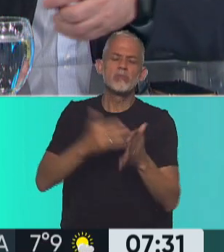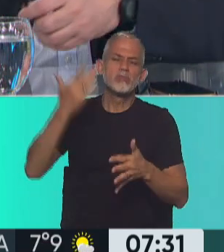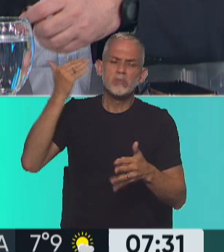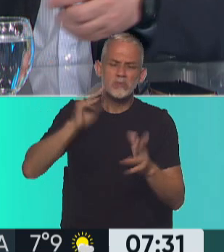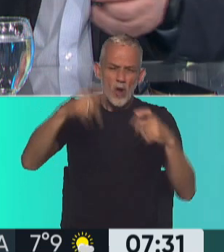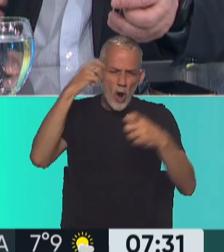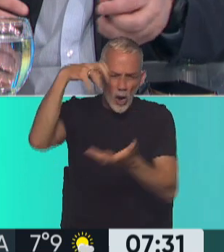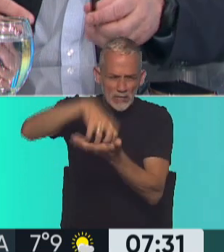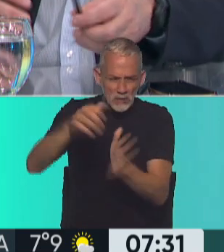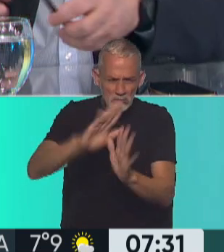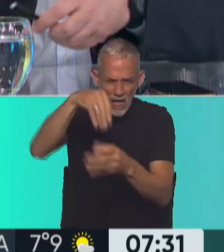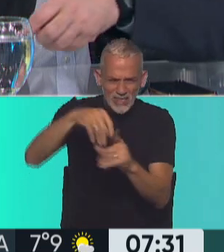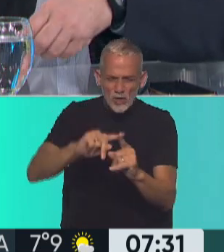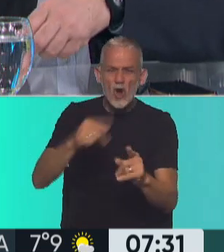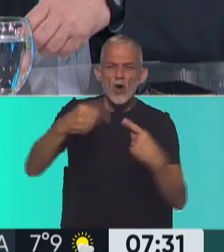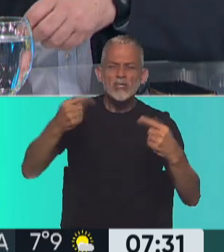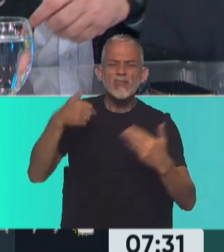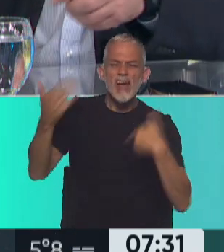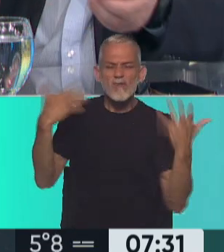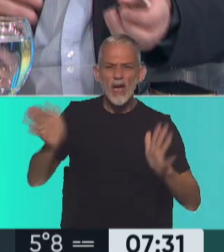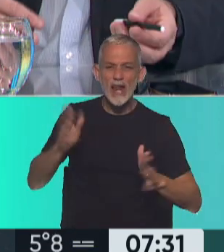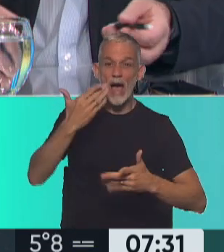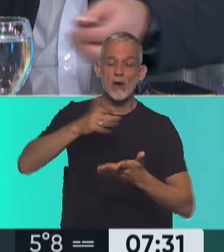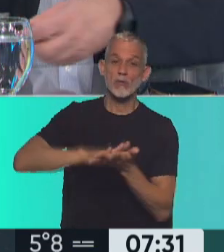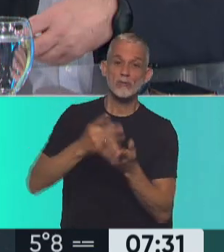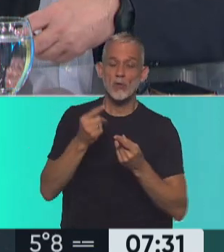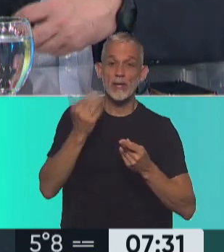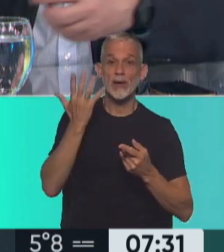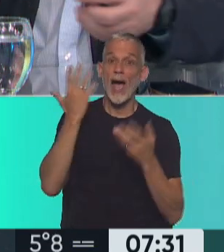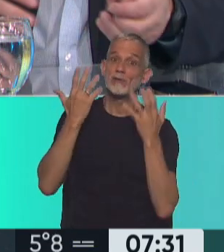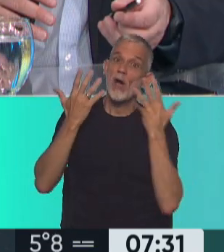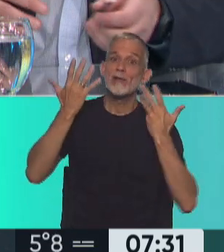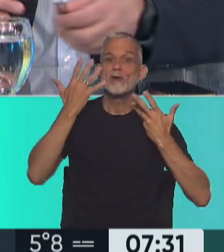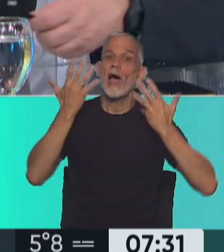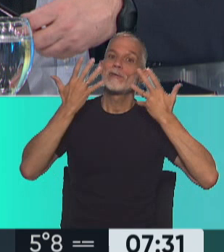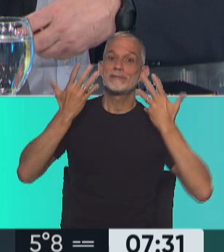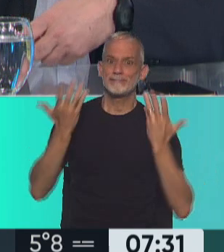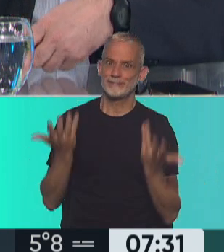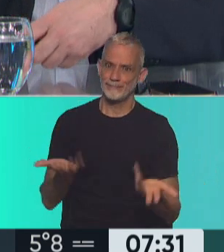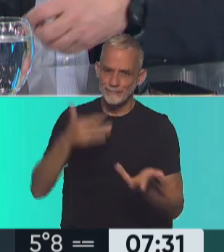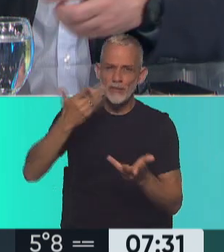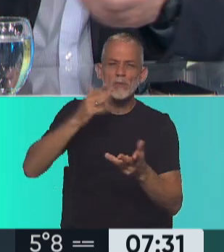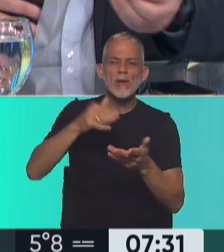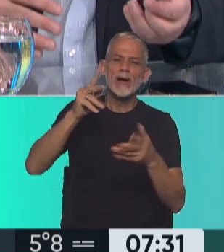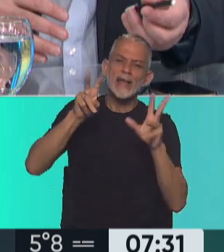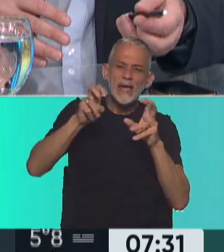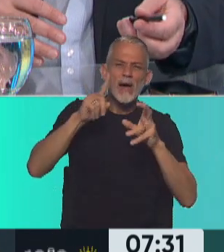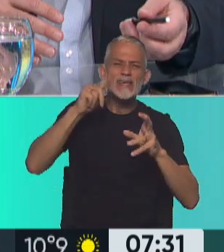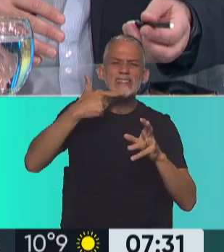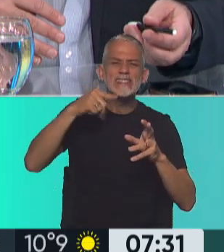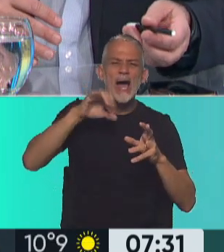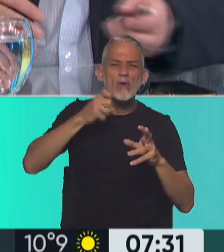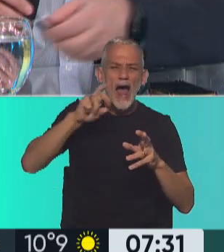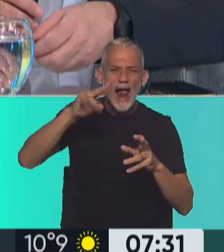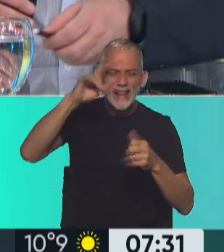fuera del Congreso Nacional. Más de hablar de personas, hablaron de felinos. Y bueno, y lo cierto es que se tocó el tema Insaurralde, que se tomó, se